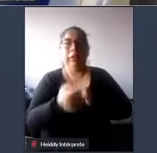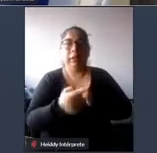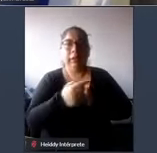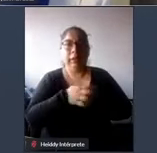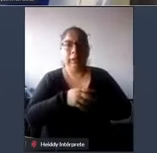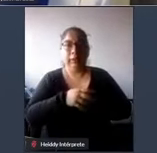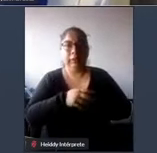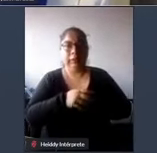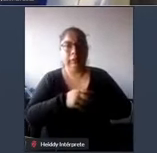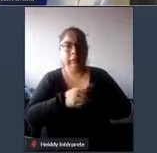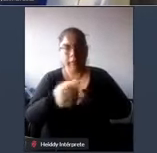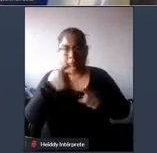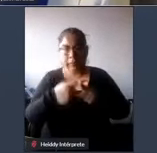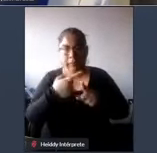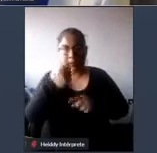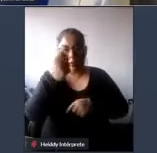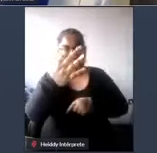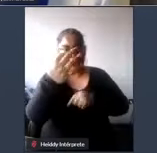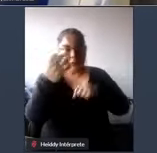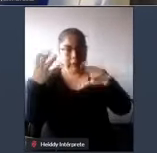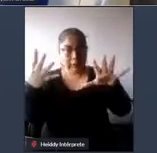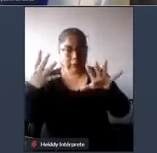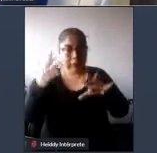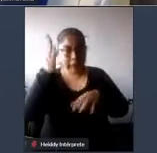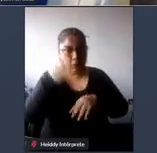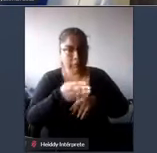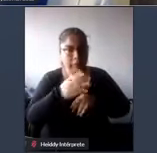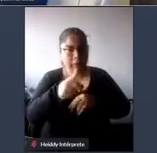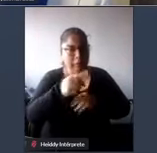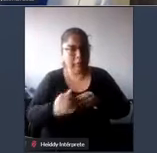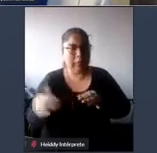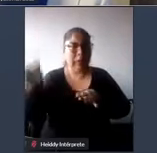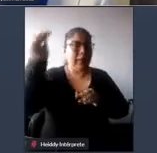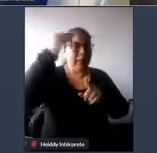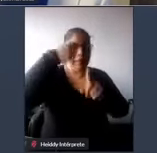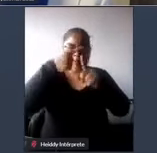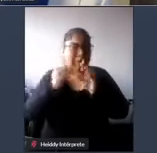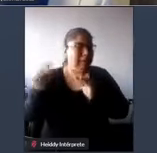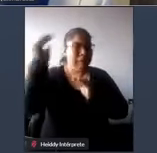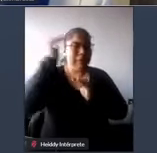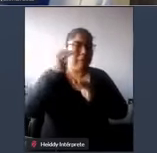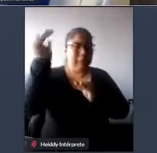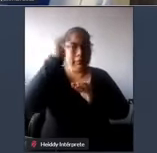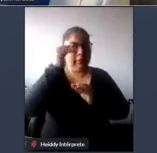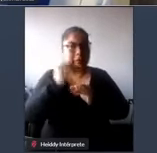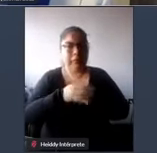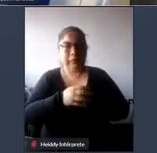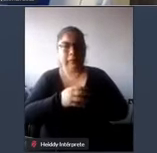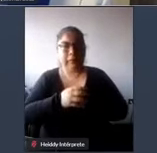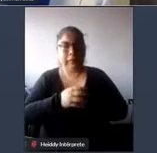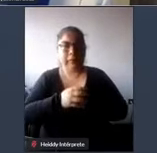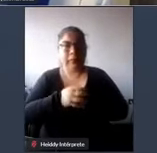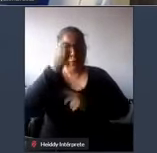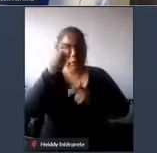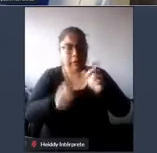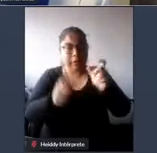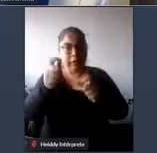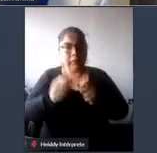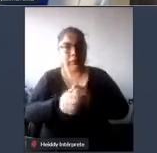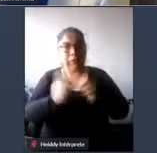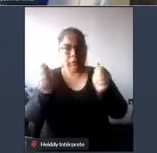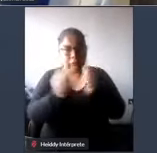mayores a 39% eran mucho más muchísimo más las personas con